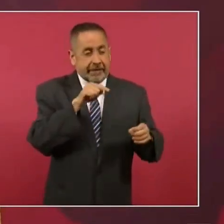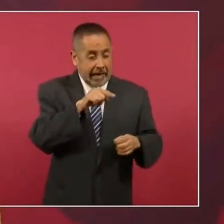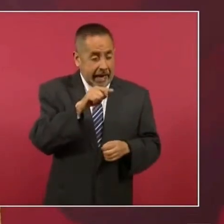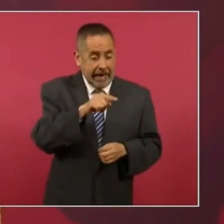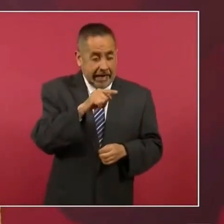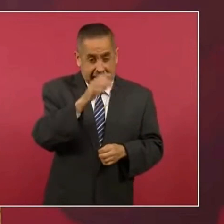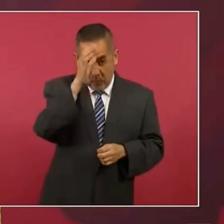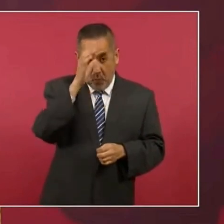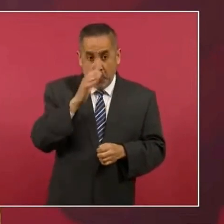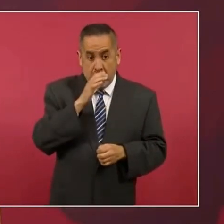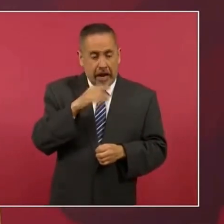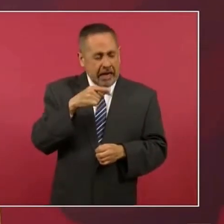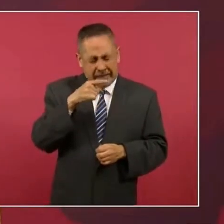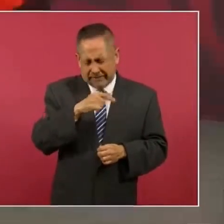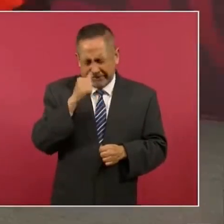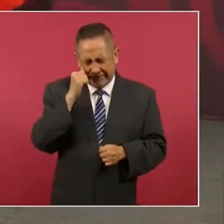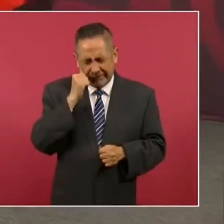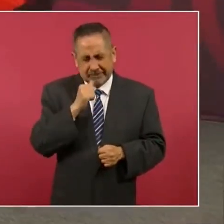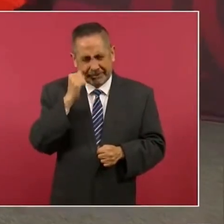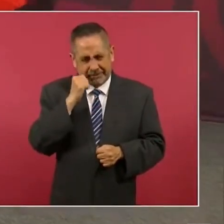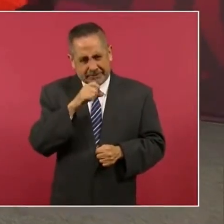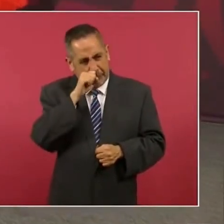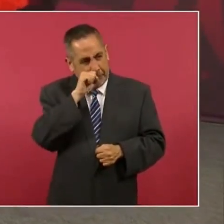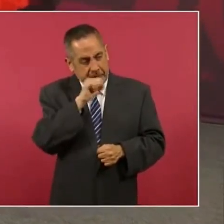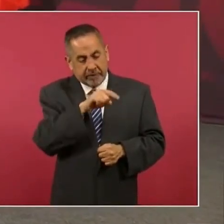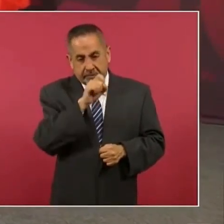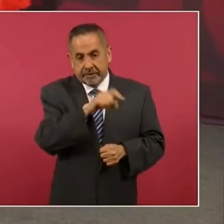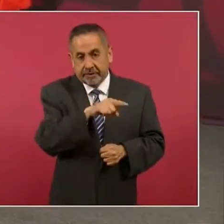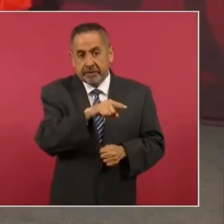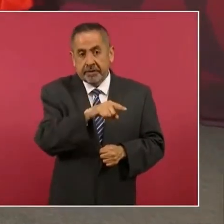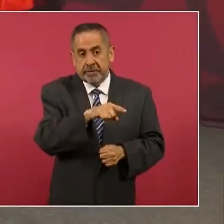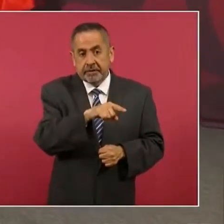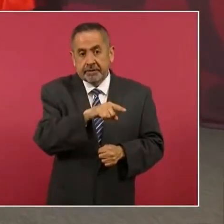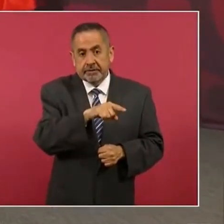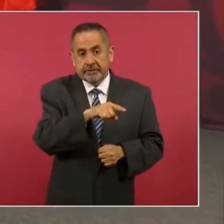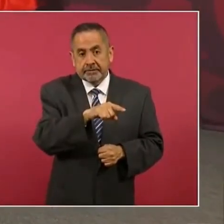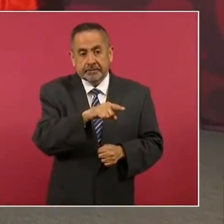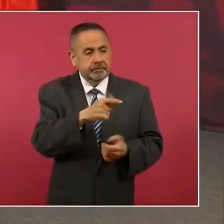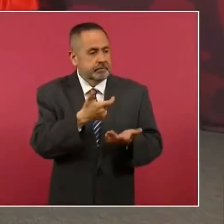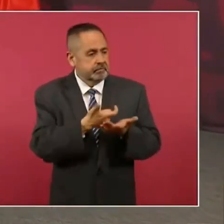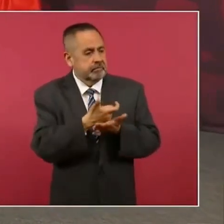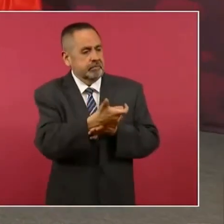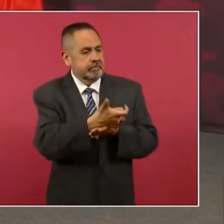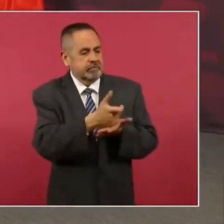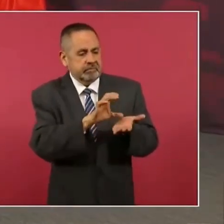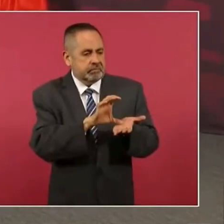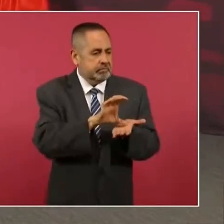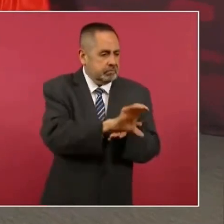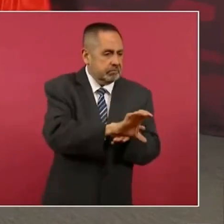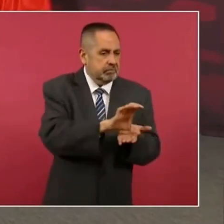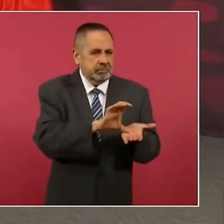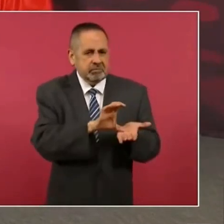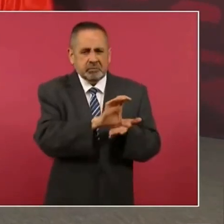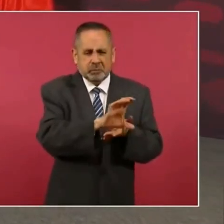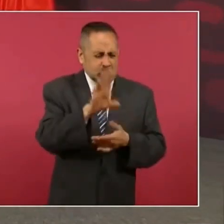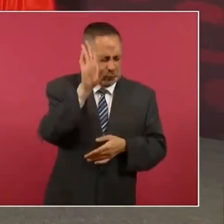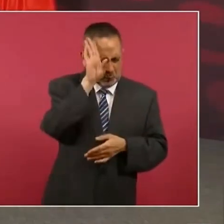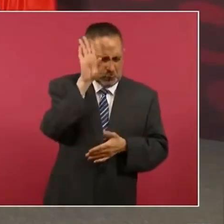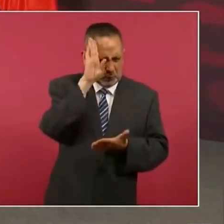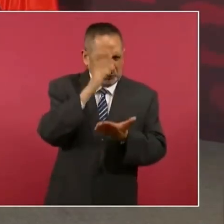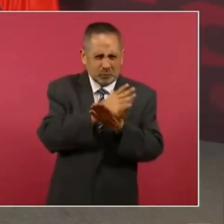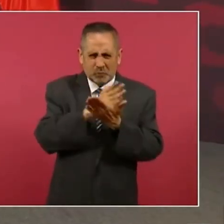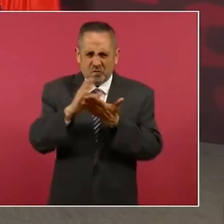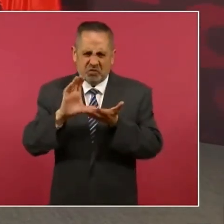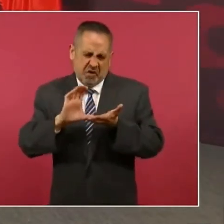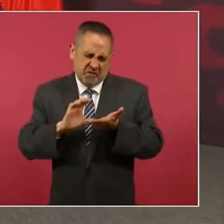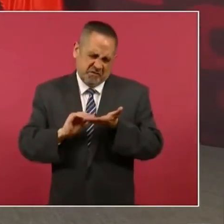han subvencionado en exceso a los medios.